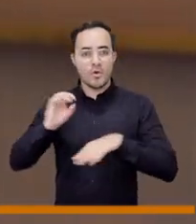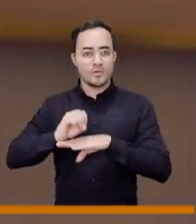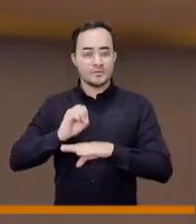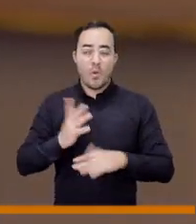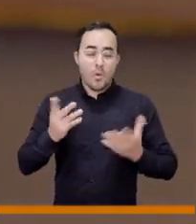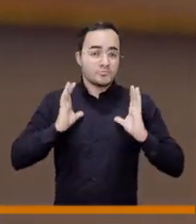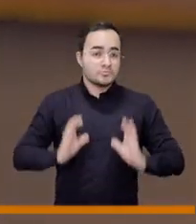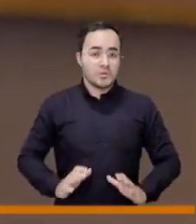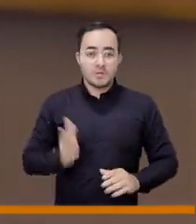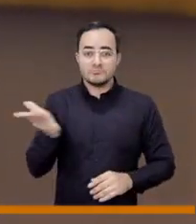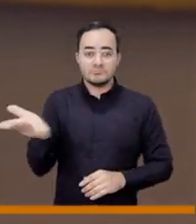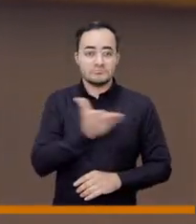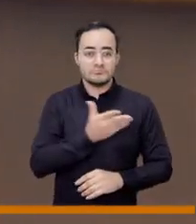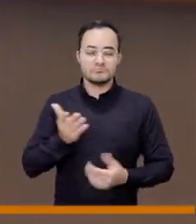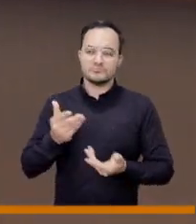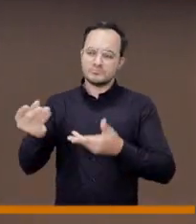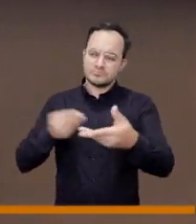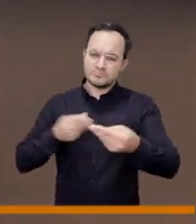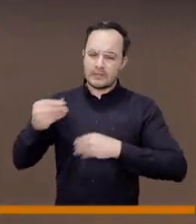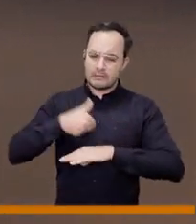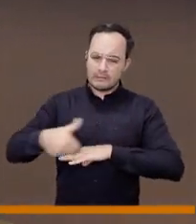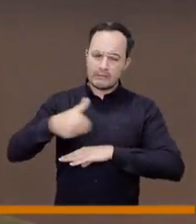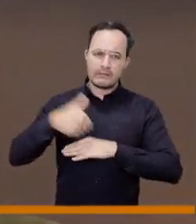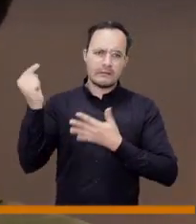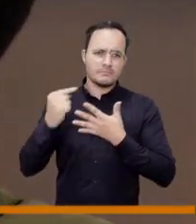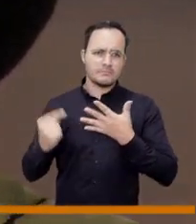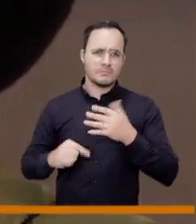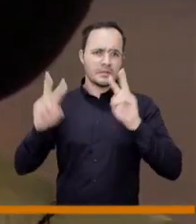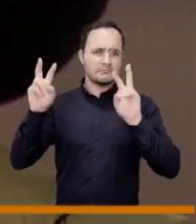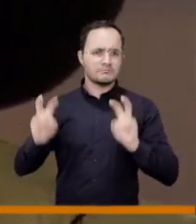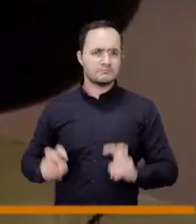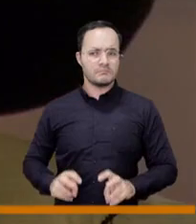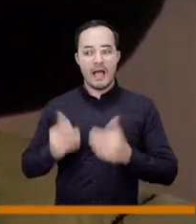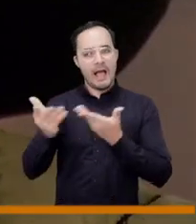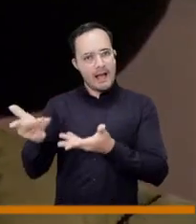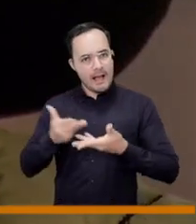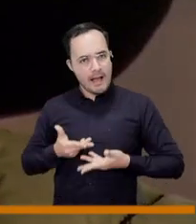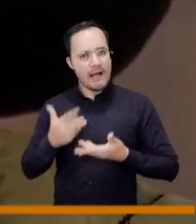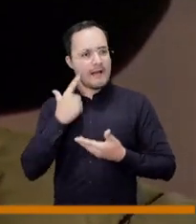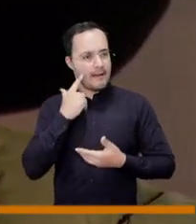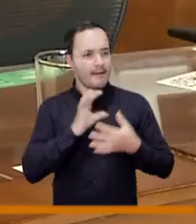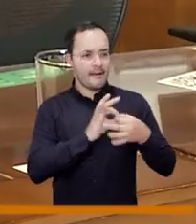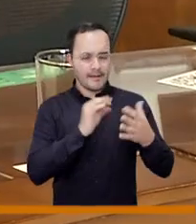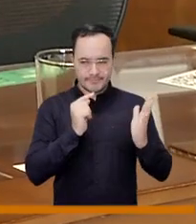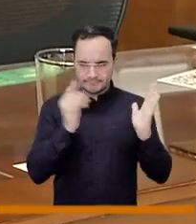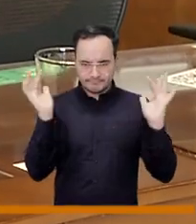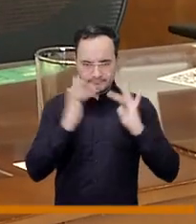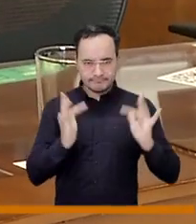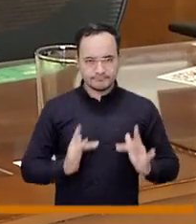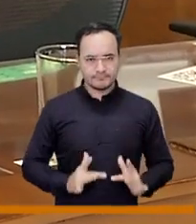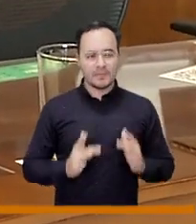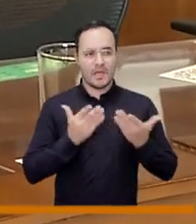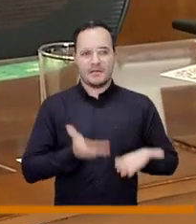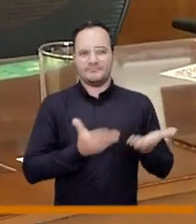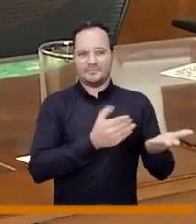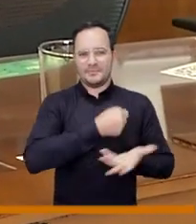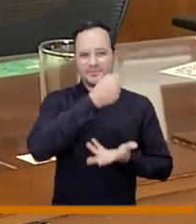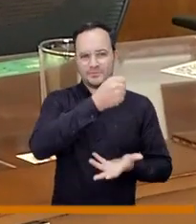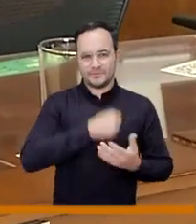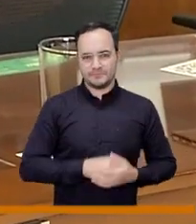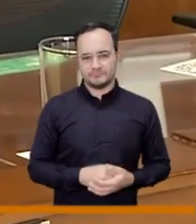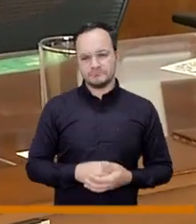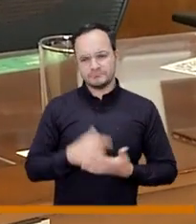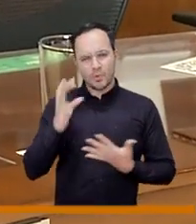de las organizaciones sociales e incluso el ciudadano del común solicitudes en temas específicos entonces allí también para